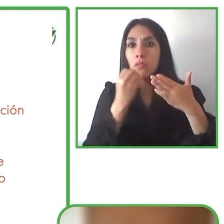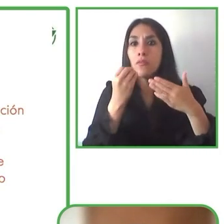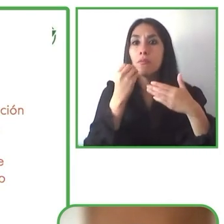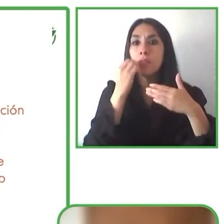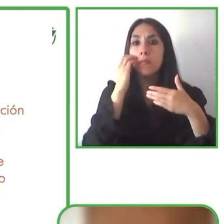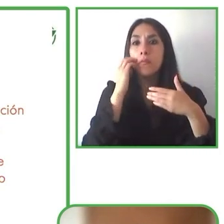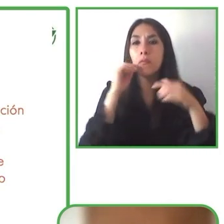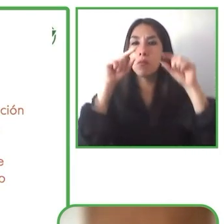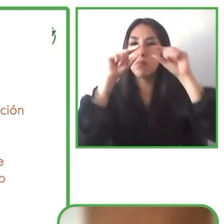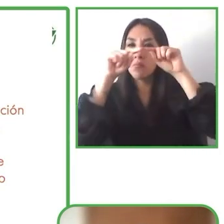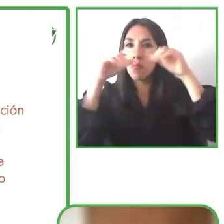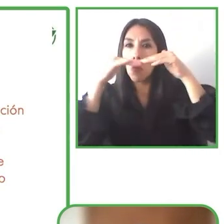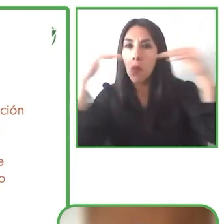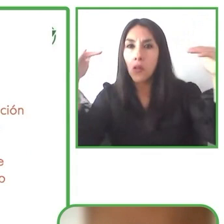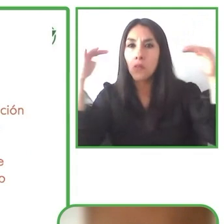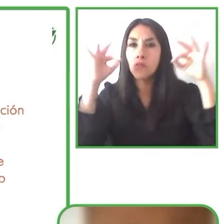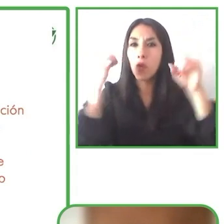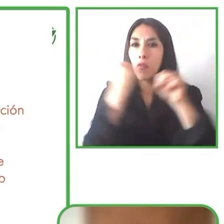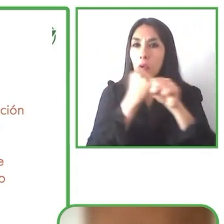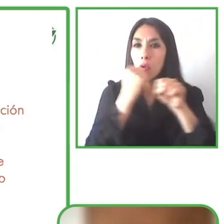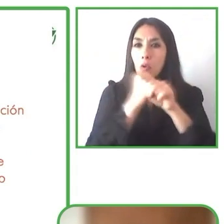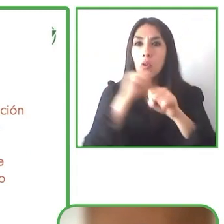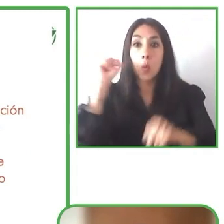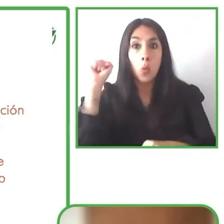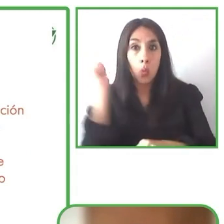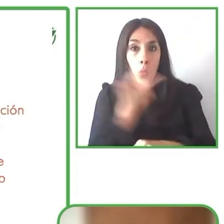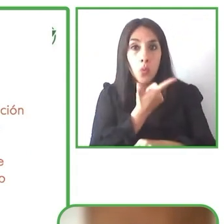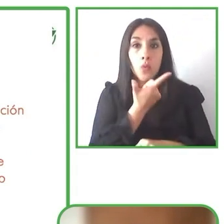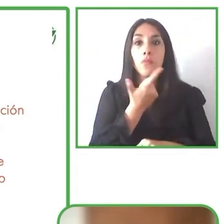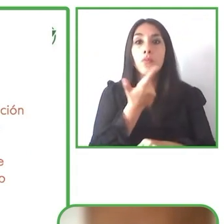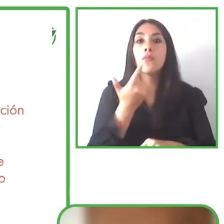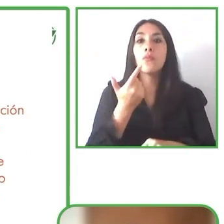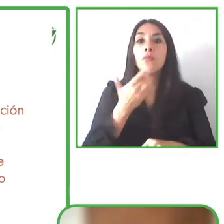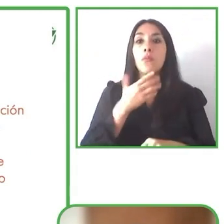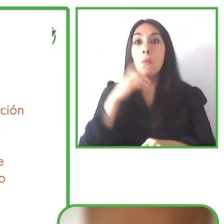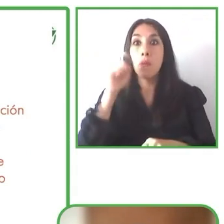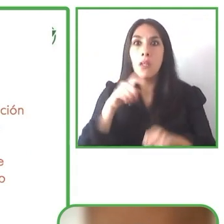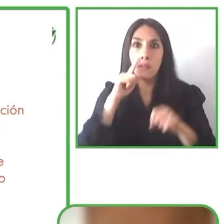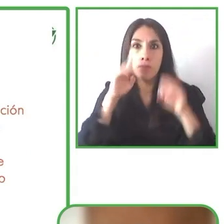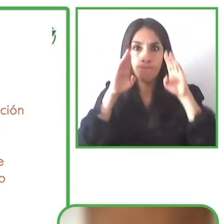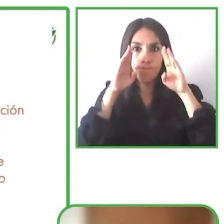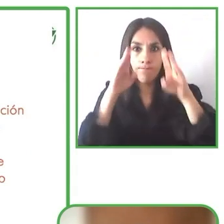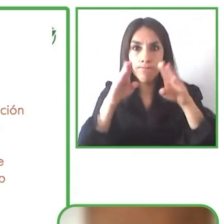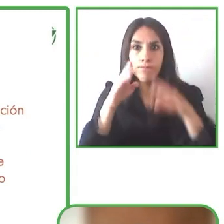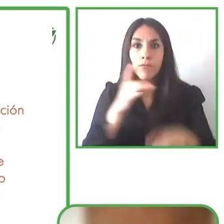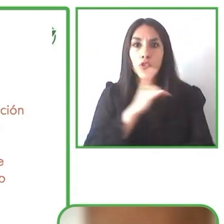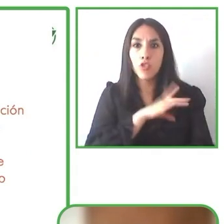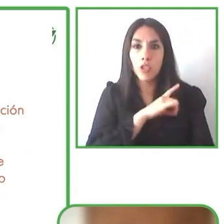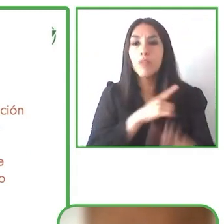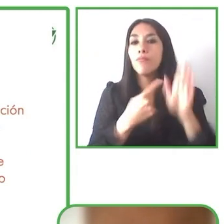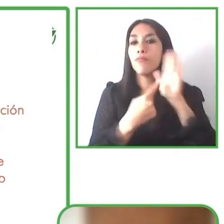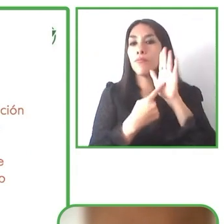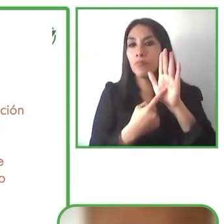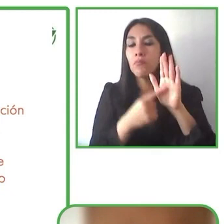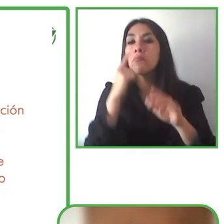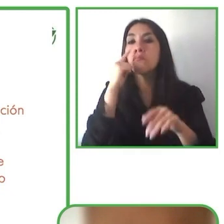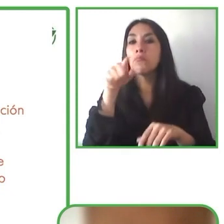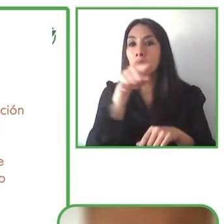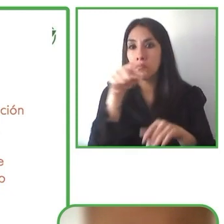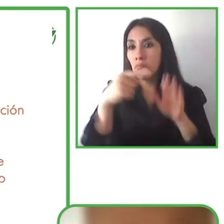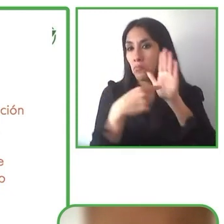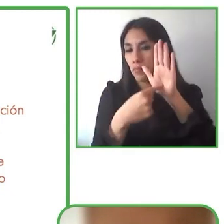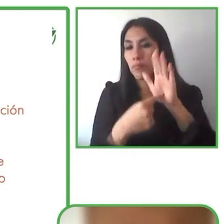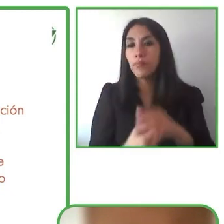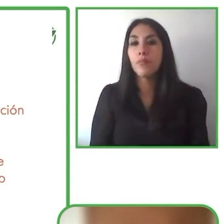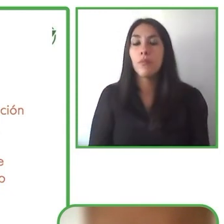todos y ahí es donde quiero focalizar estos minutos de presentación con ustedes. La gran pregunta